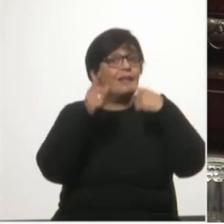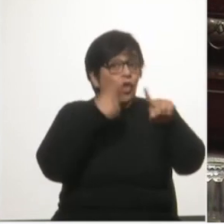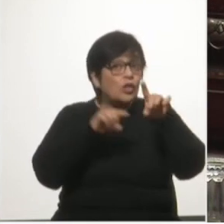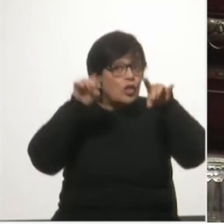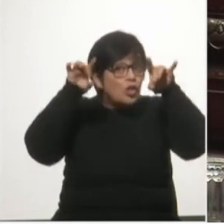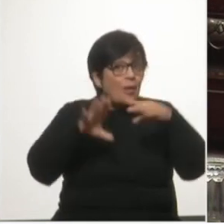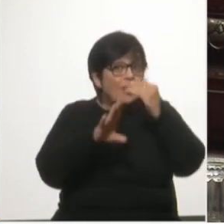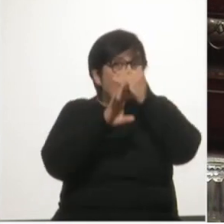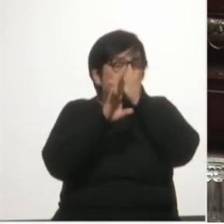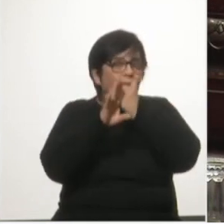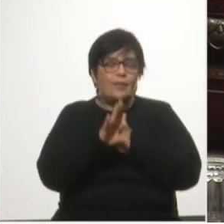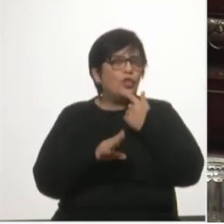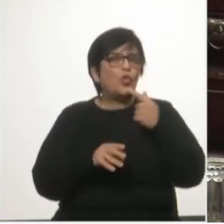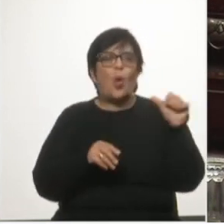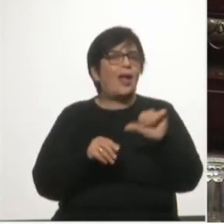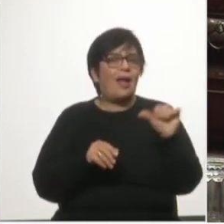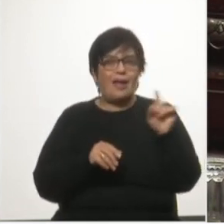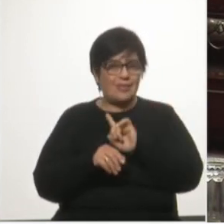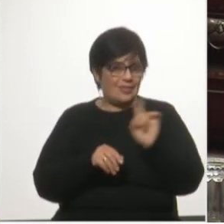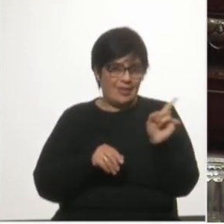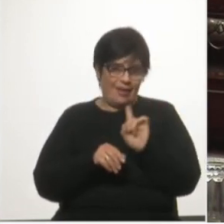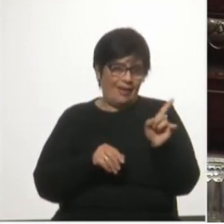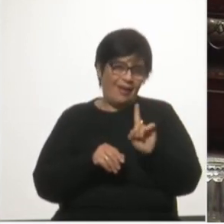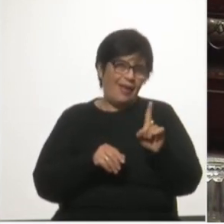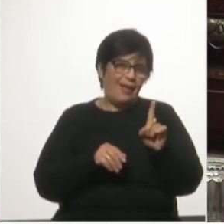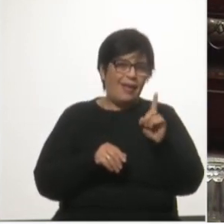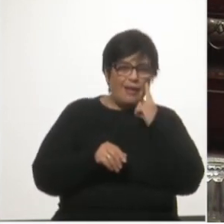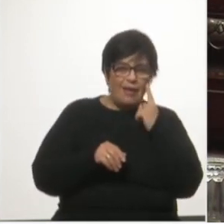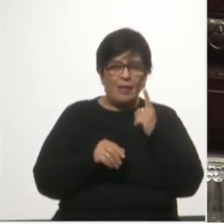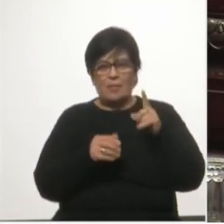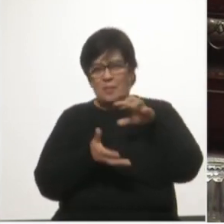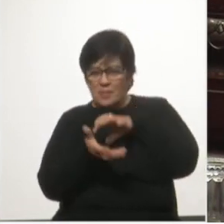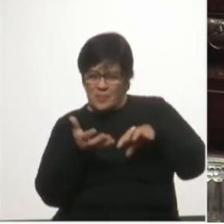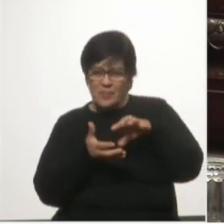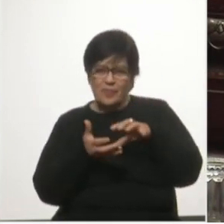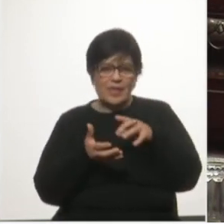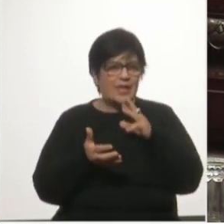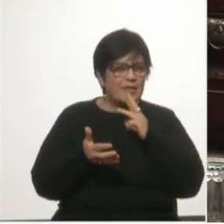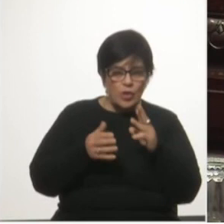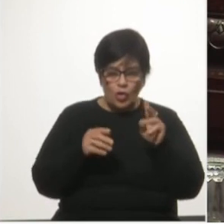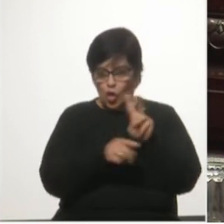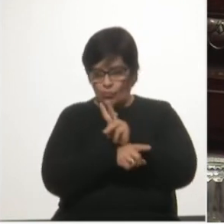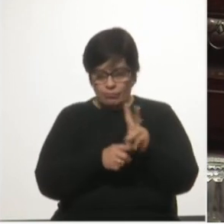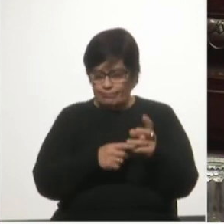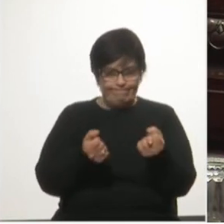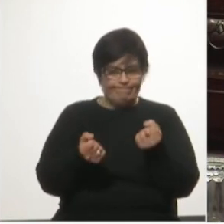de una rebaja insuficiente, parcial y con resultados imposibles de controlar.